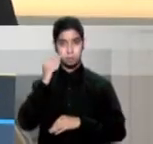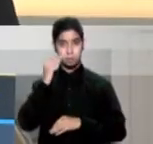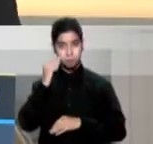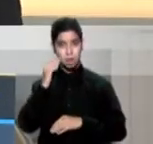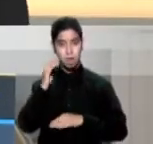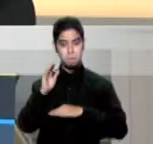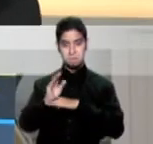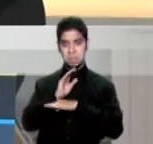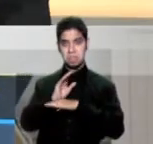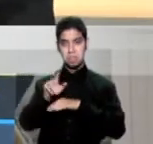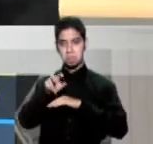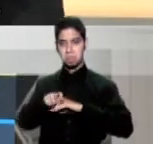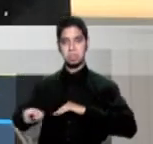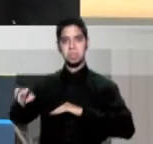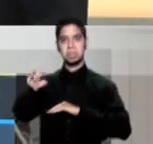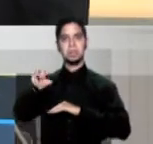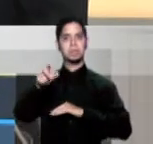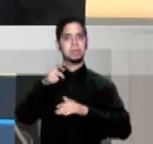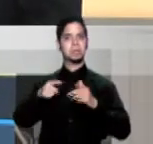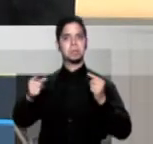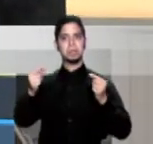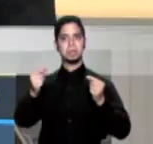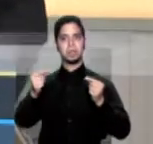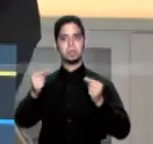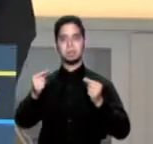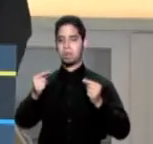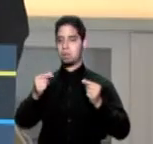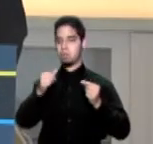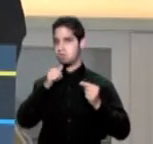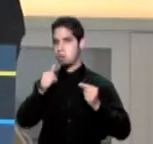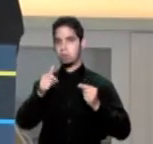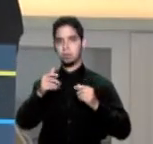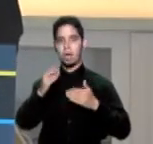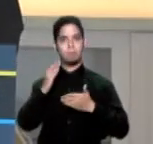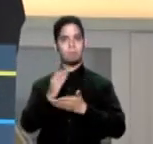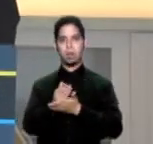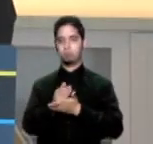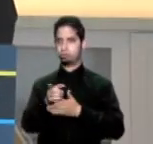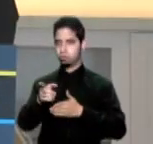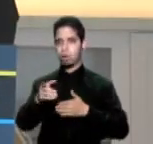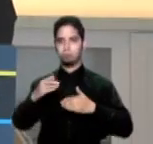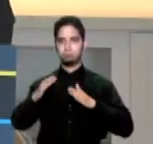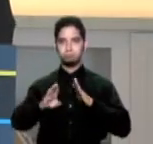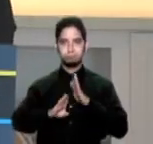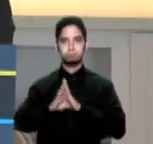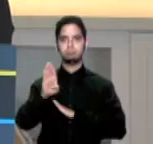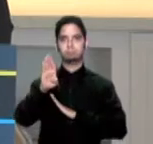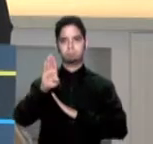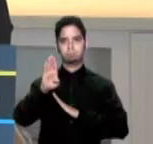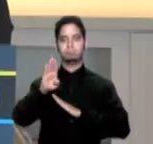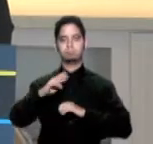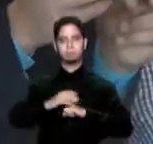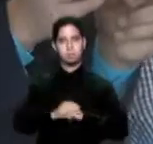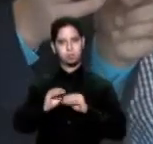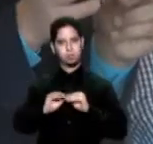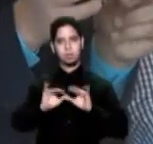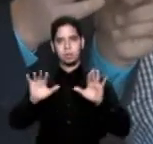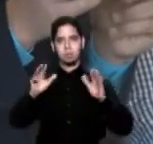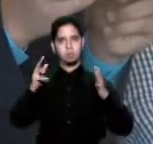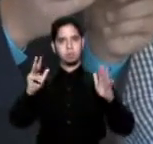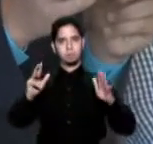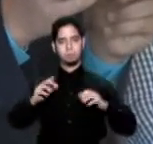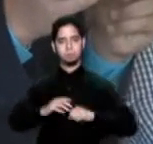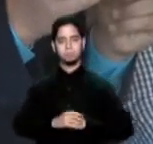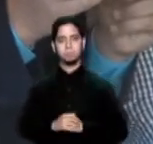está sin lugar a dudas fuera de recesión sin lugar a dudas fuera de